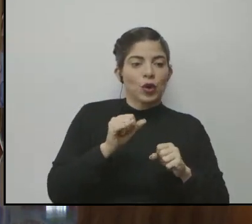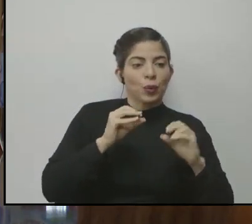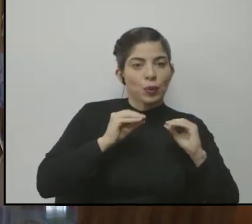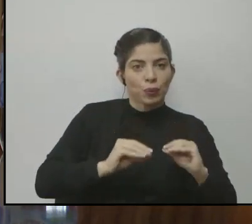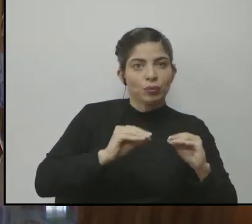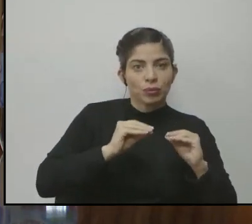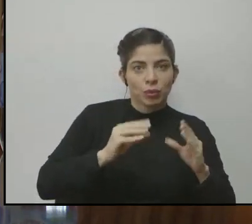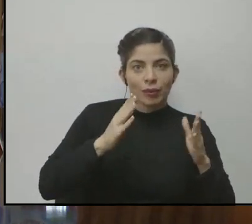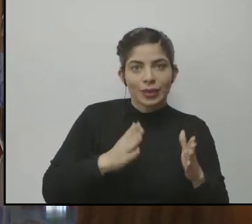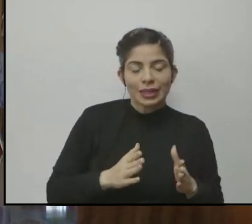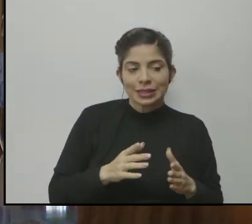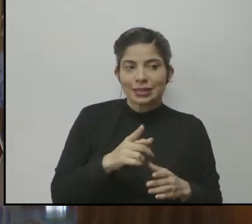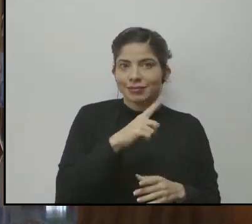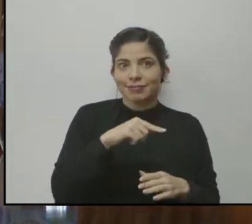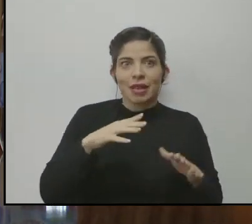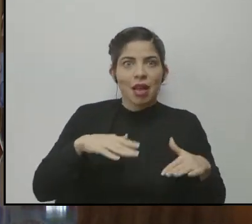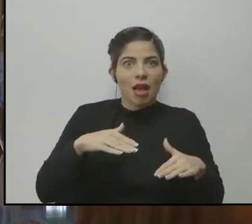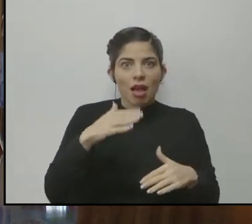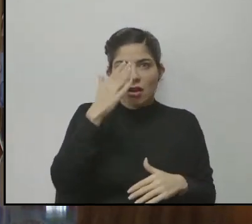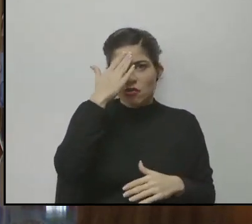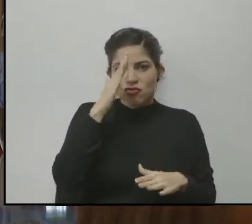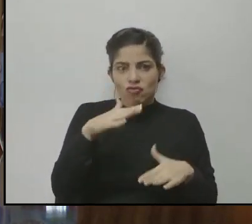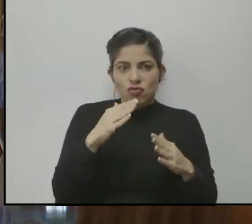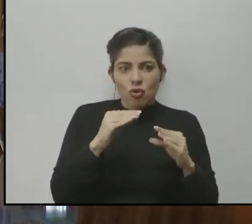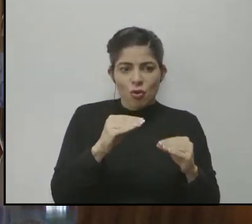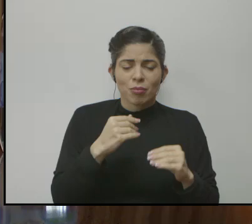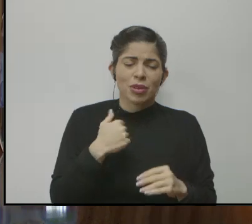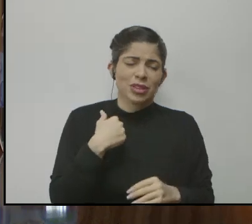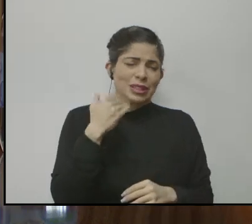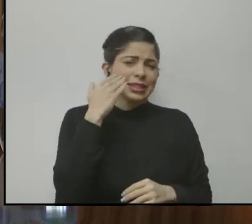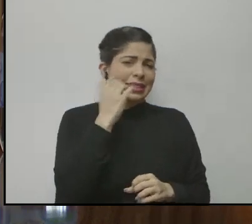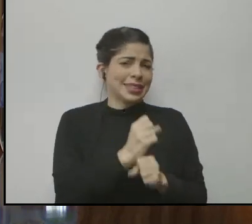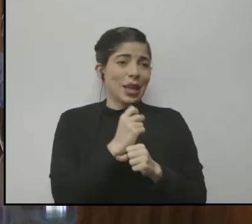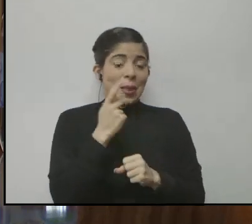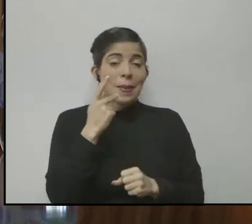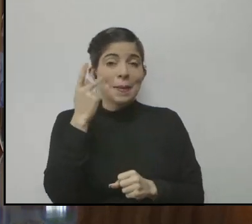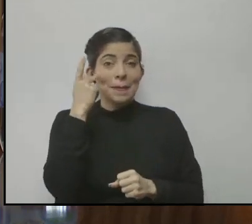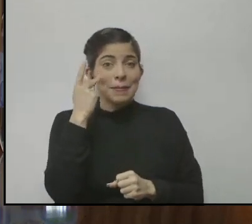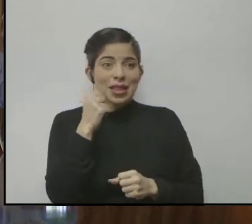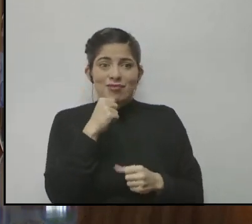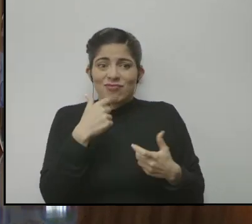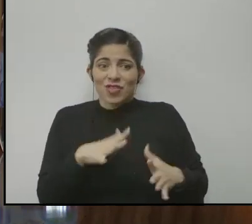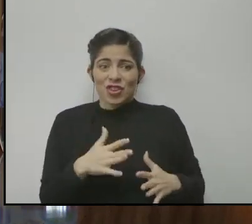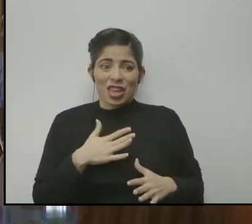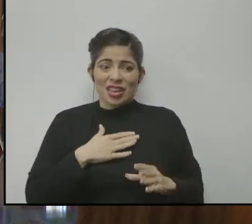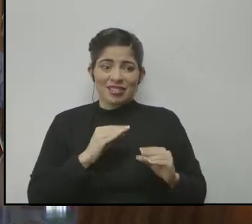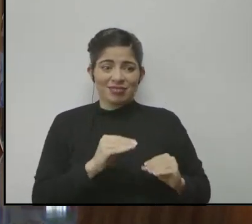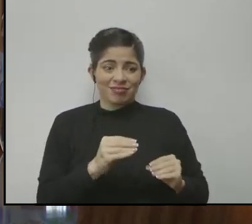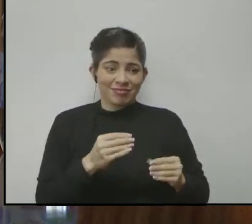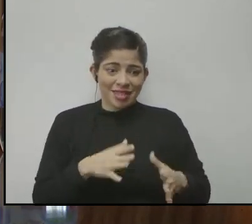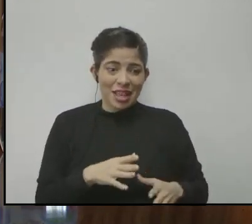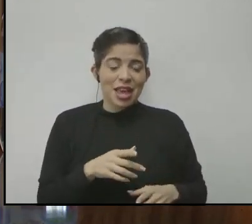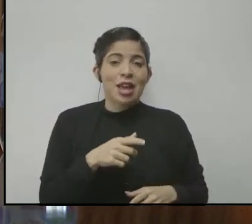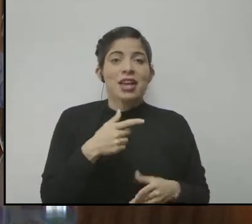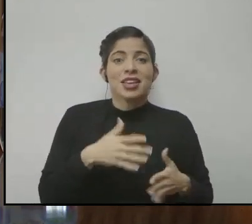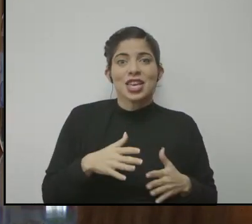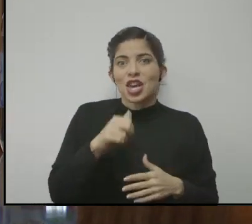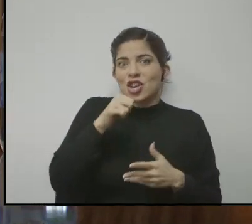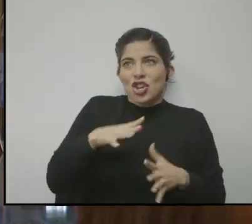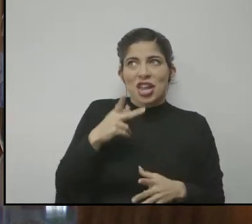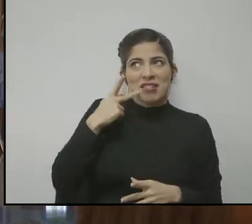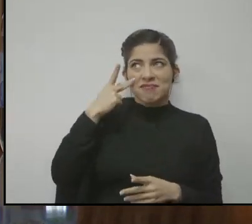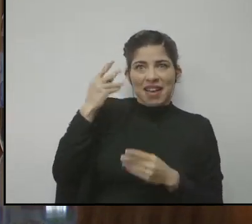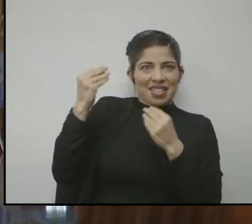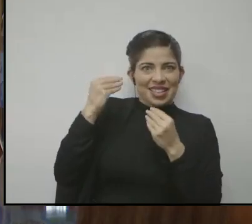pues no tienen esa formación ni yo estoy convencida que ni los papás quieren ser los docentes de sus hijos ni los hijos quieren que sus papás sean sus